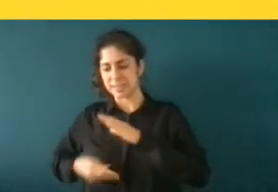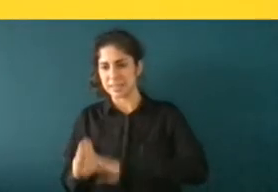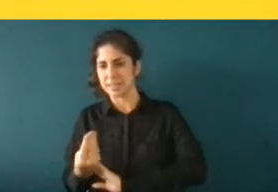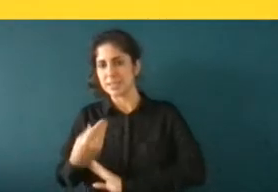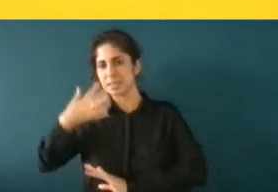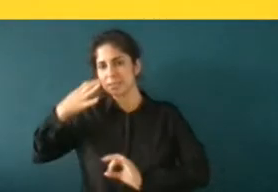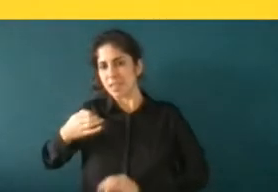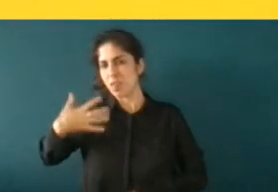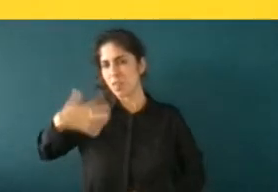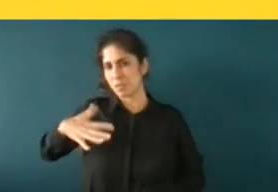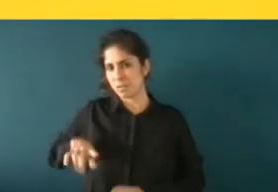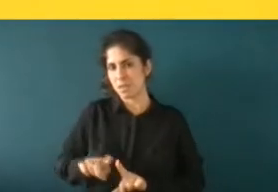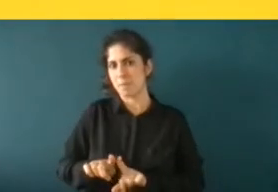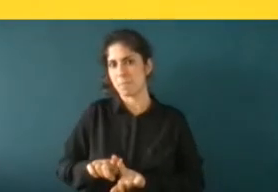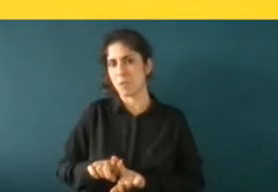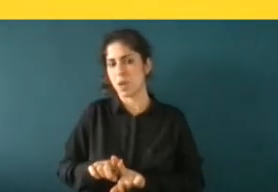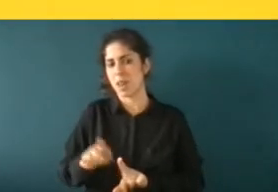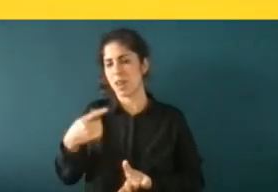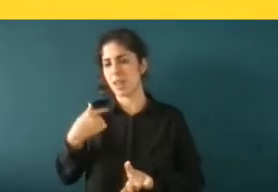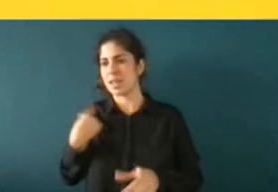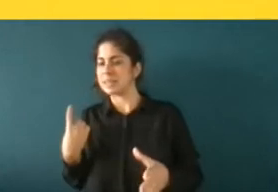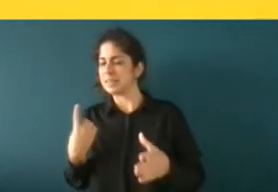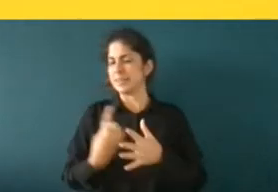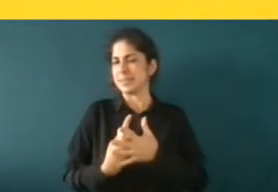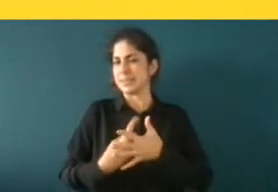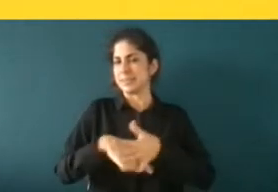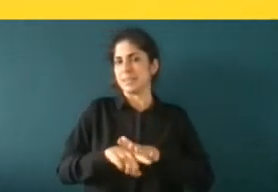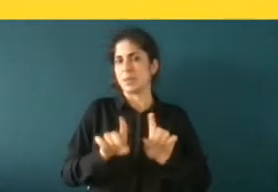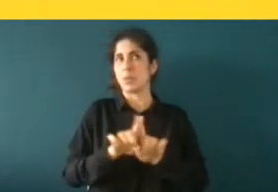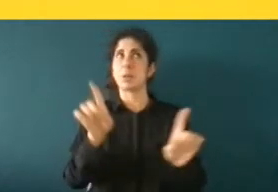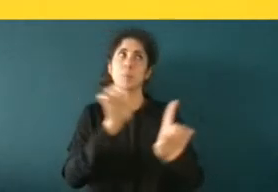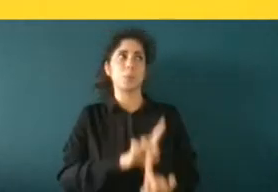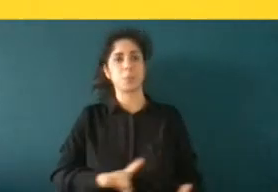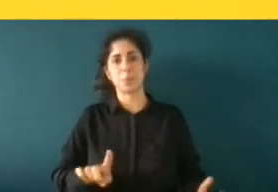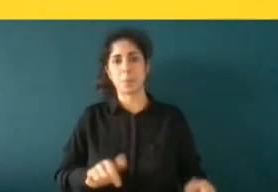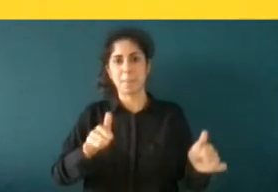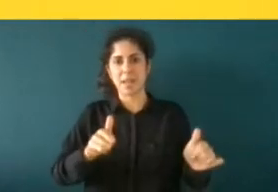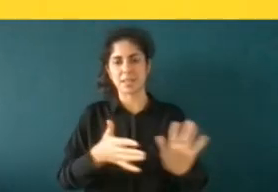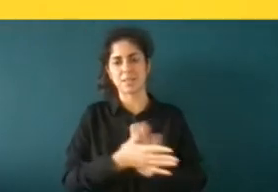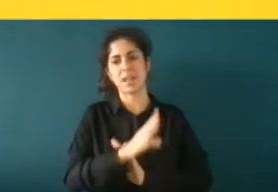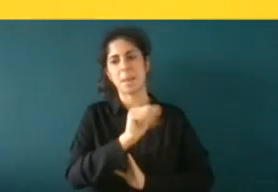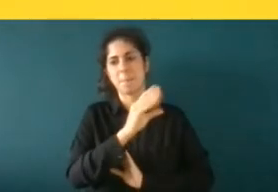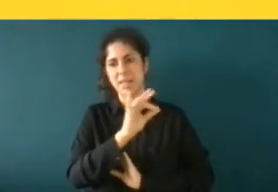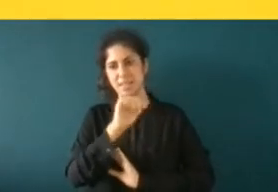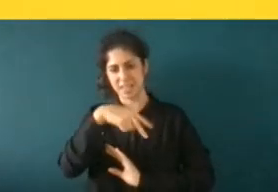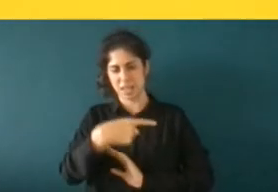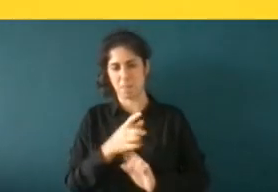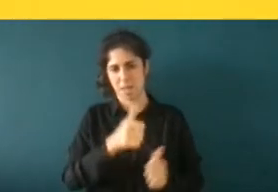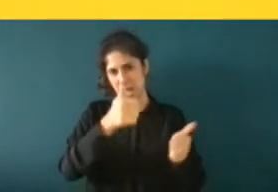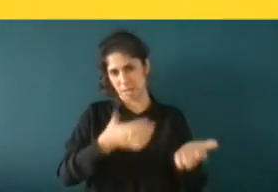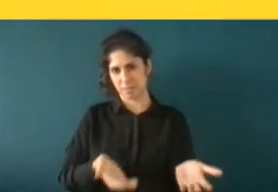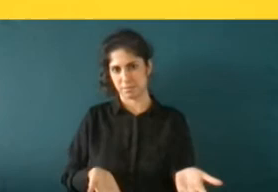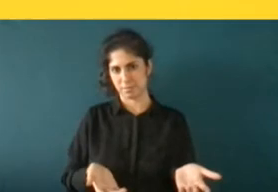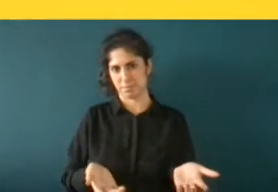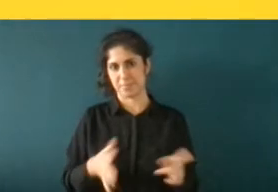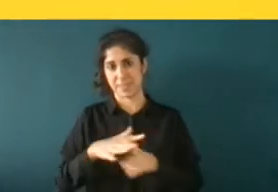bueno como pasemos a más desapercibidos pues más passing tenemos en mi caso eso a